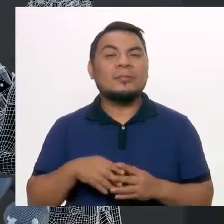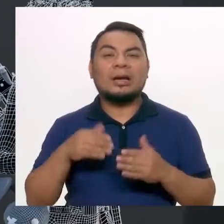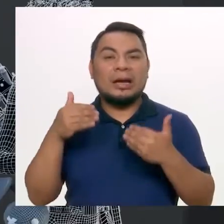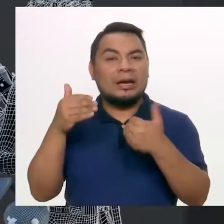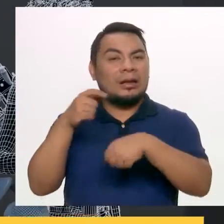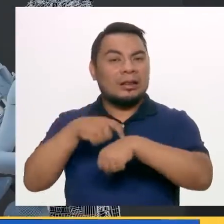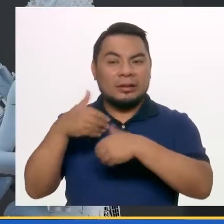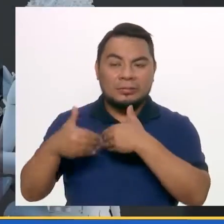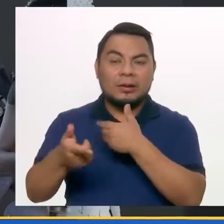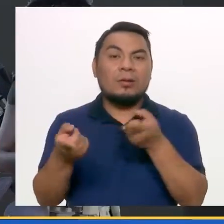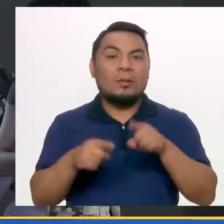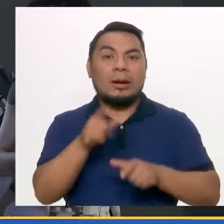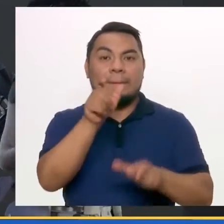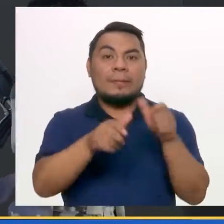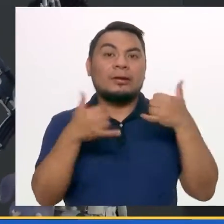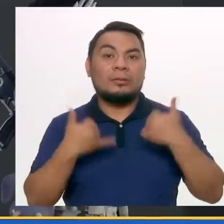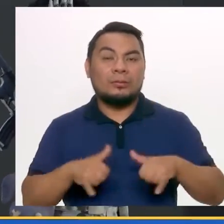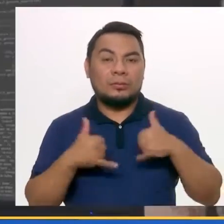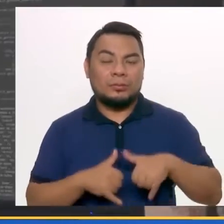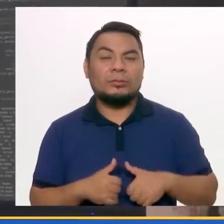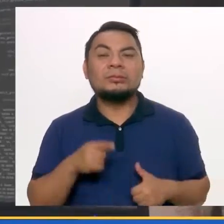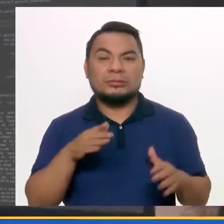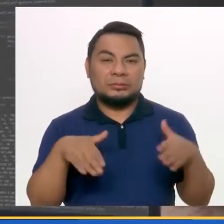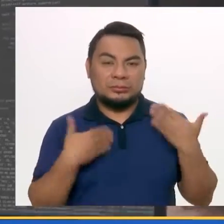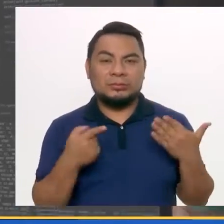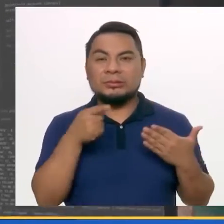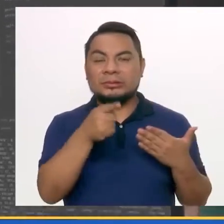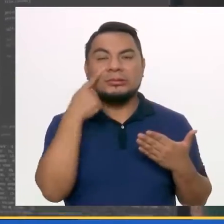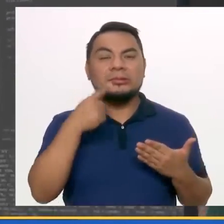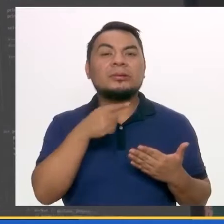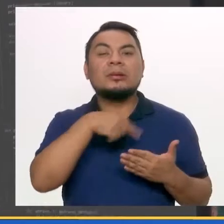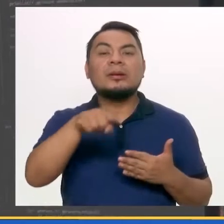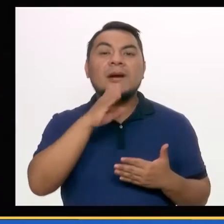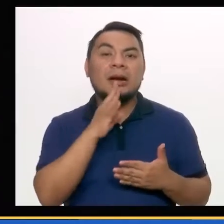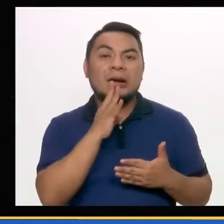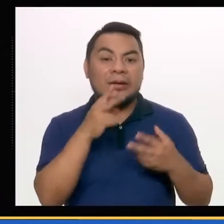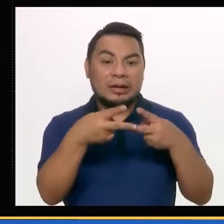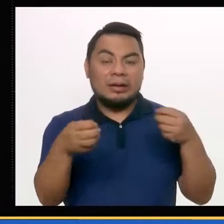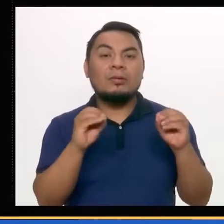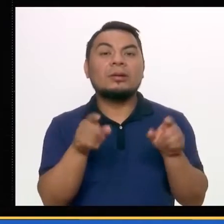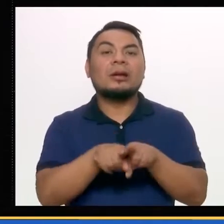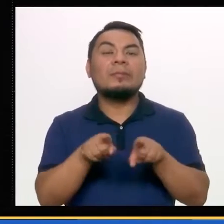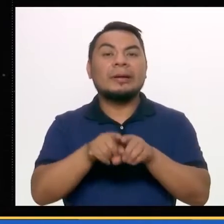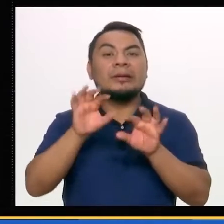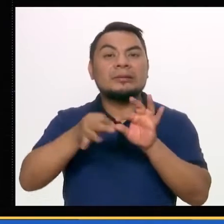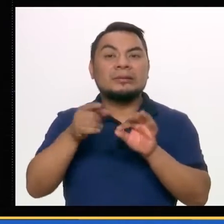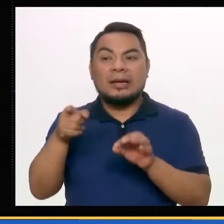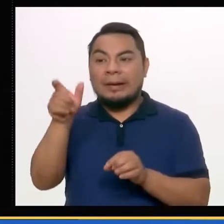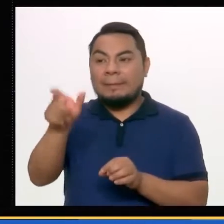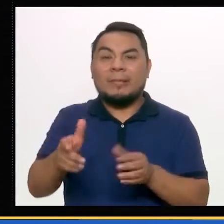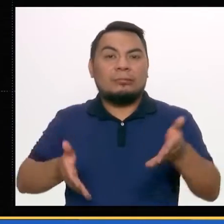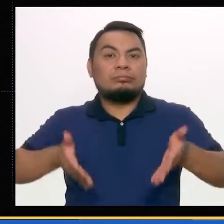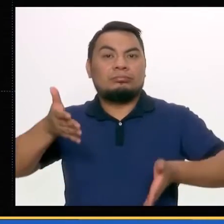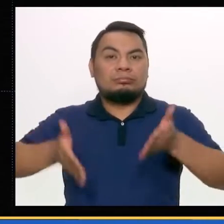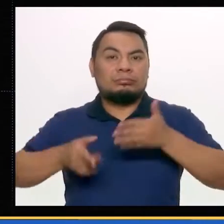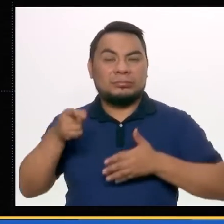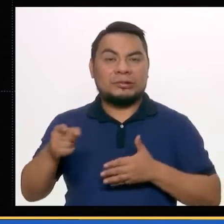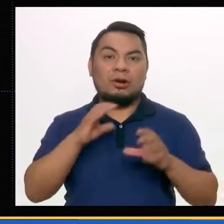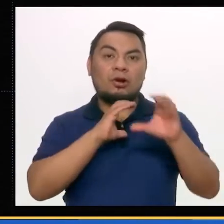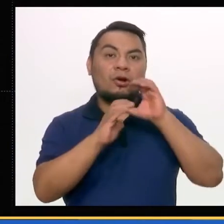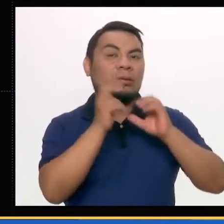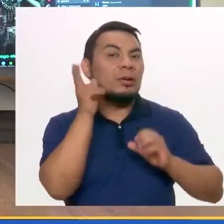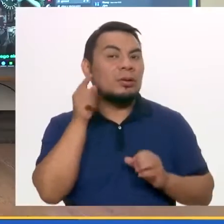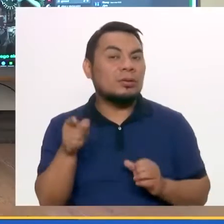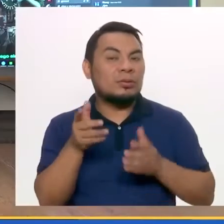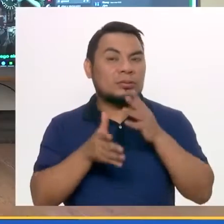Todo el tiempo, cuando las personas estén jugando, va a poder traducir las distintas jugadas, conversaciones, y